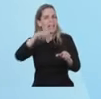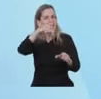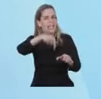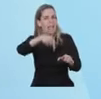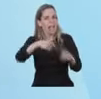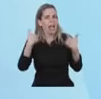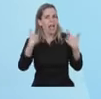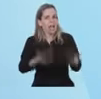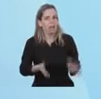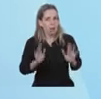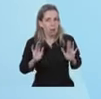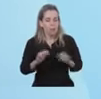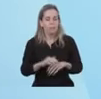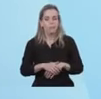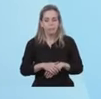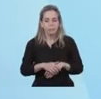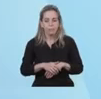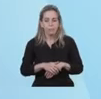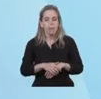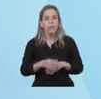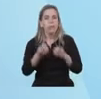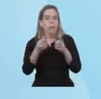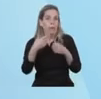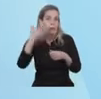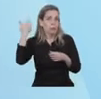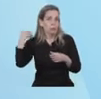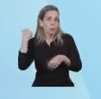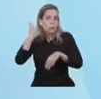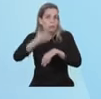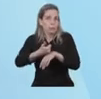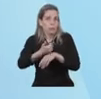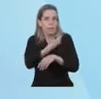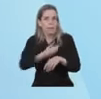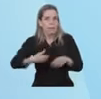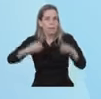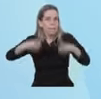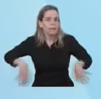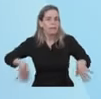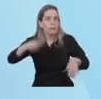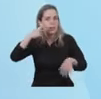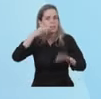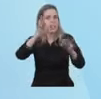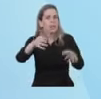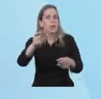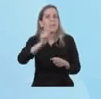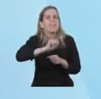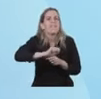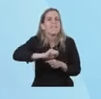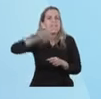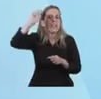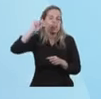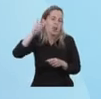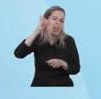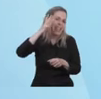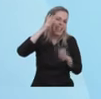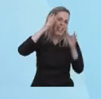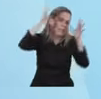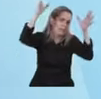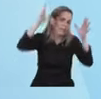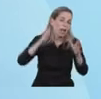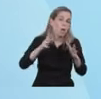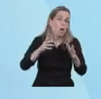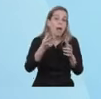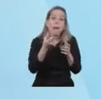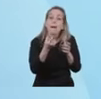Hemos partido de niveles muy elevados de inflación y tuvimos el impacto del aumento de los precios de los alimentos en todo el mundo.